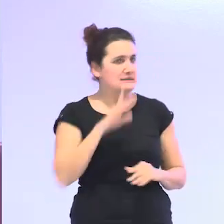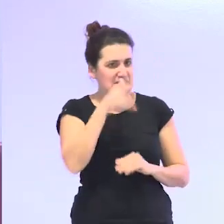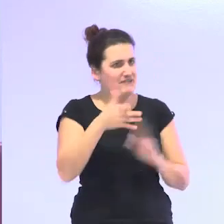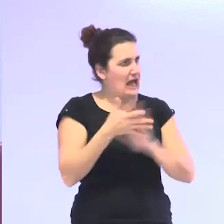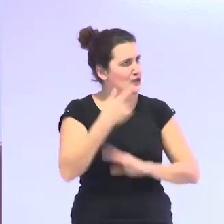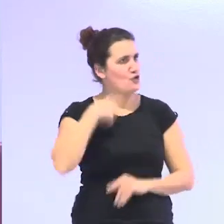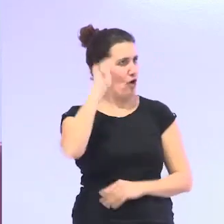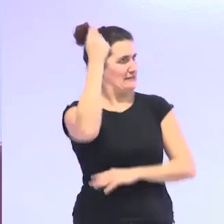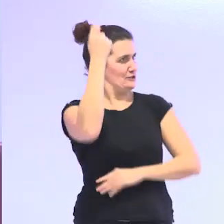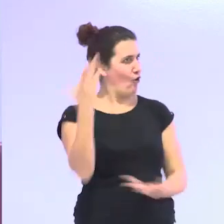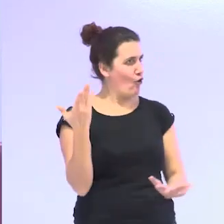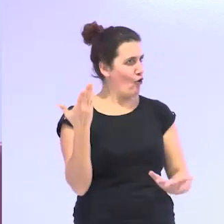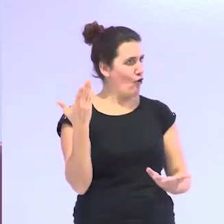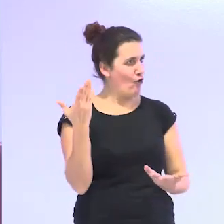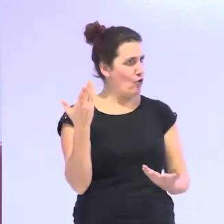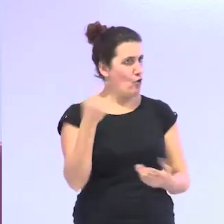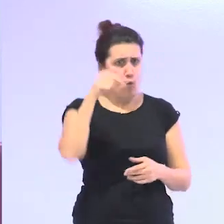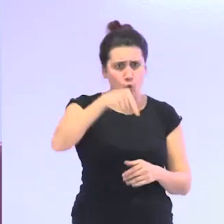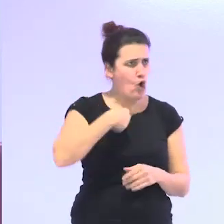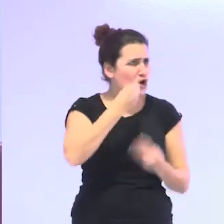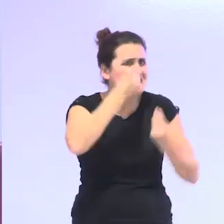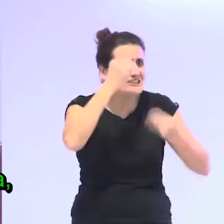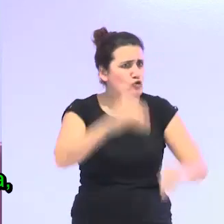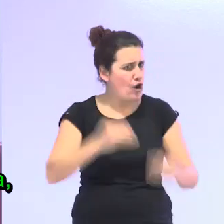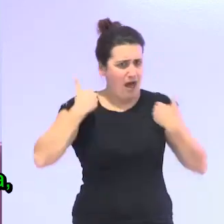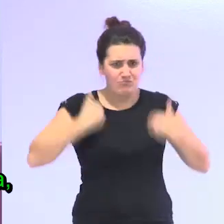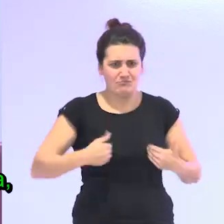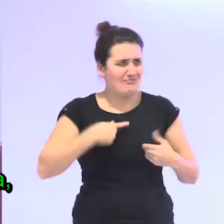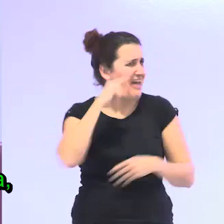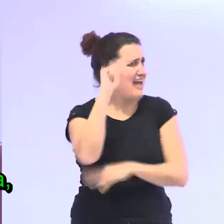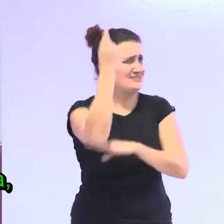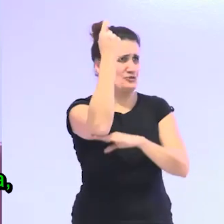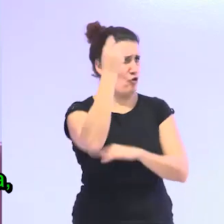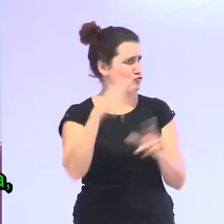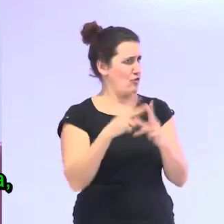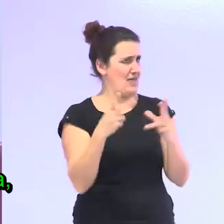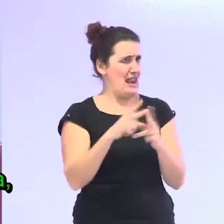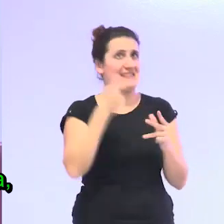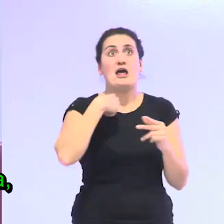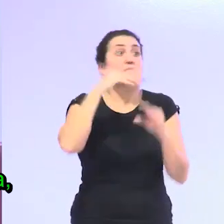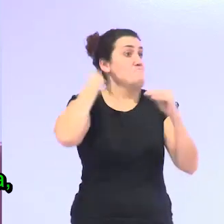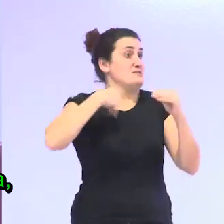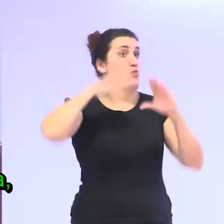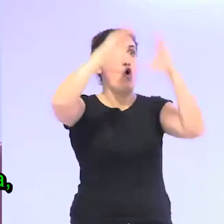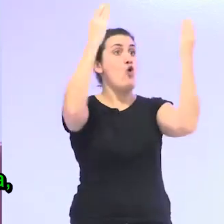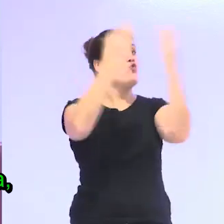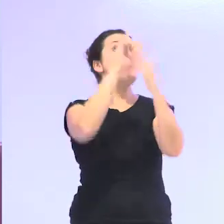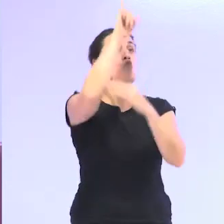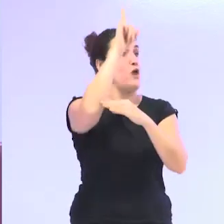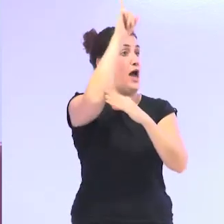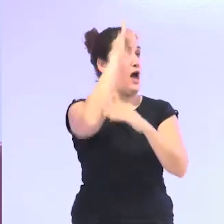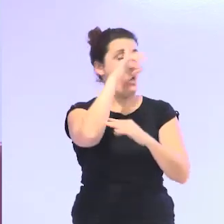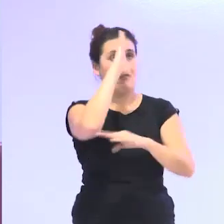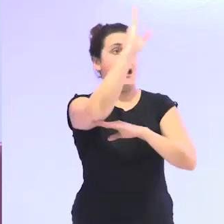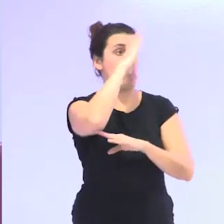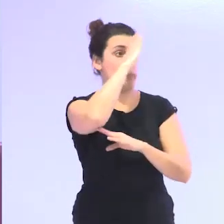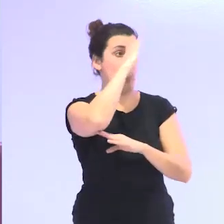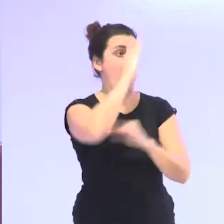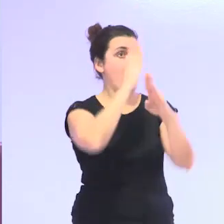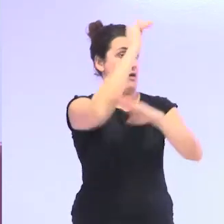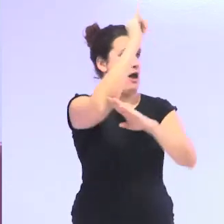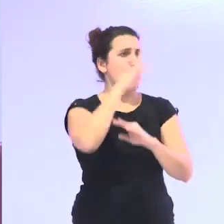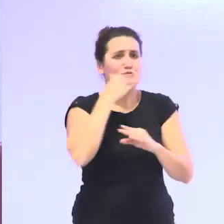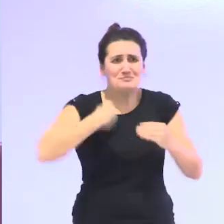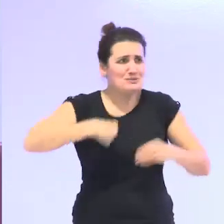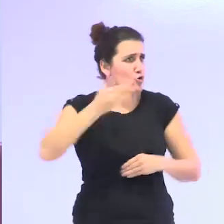éxito social uno de los más grandes de la historia de la humanidad siempre hablamos de que hemos llegado a la luna y eso es importantísimo pero mucho más importante es